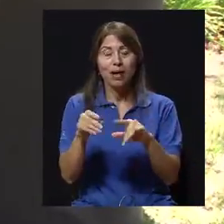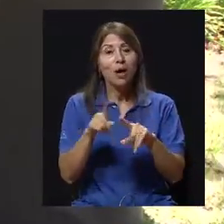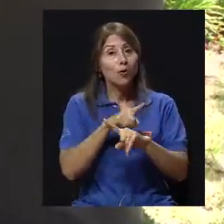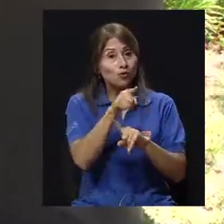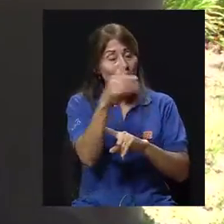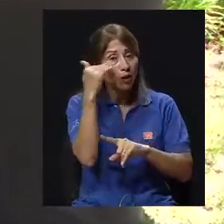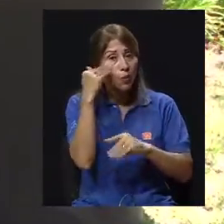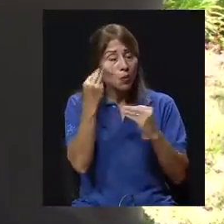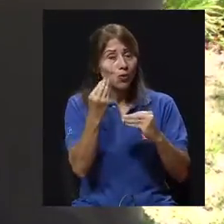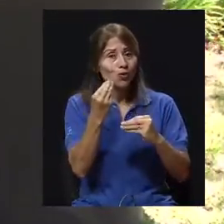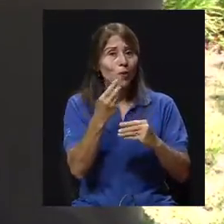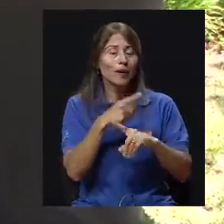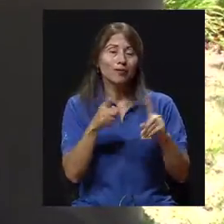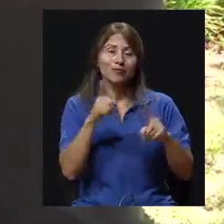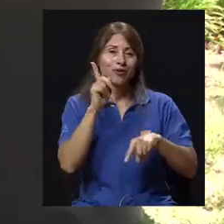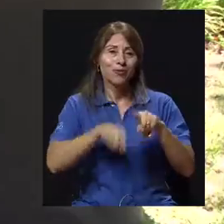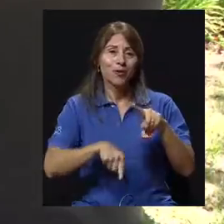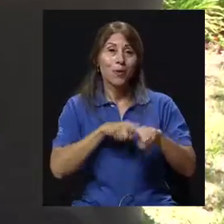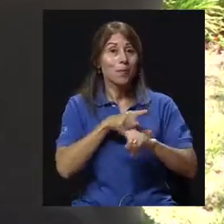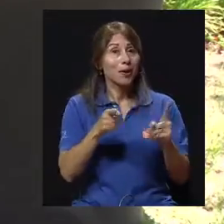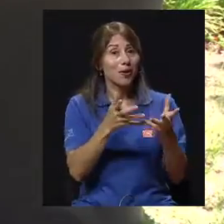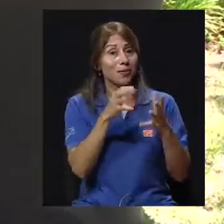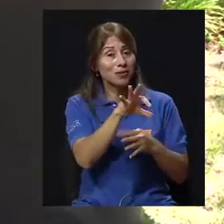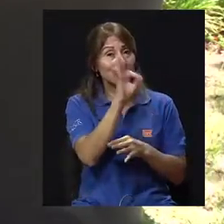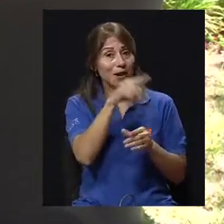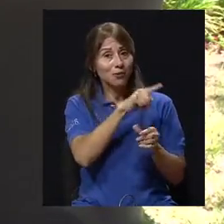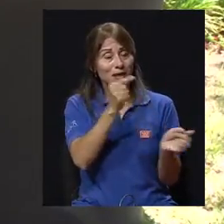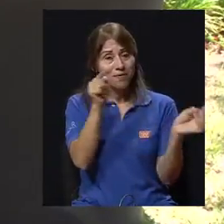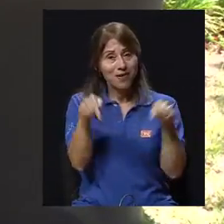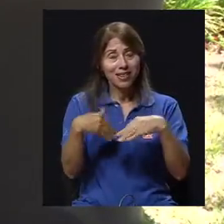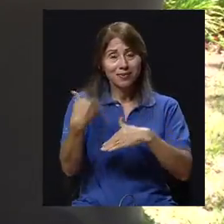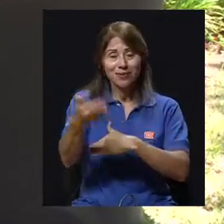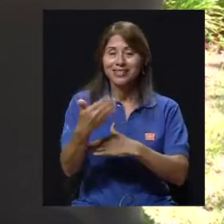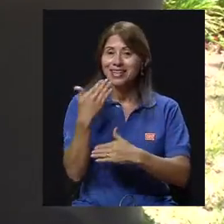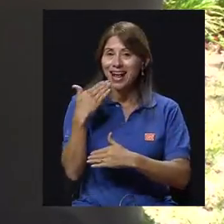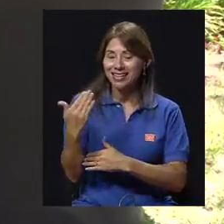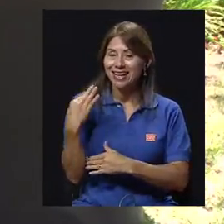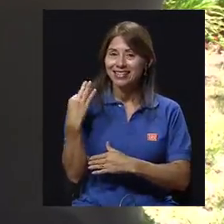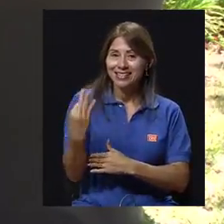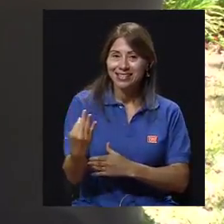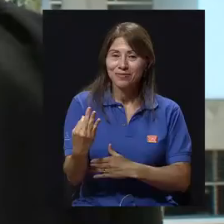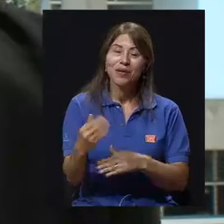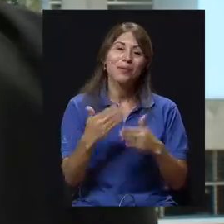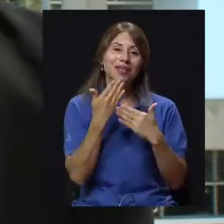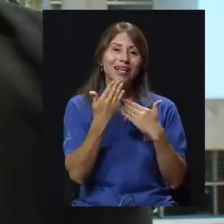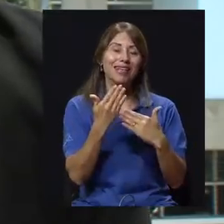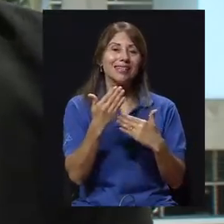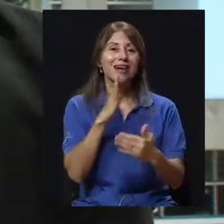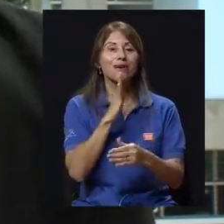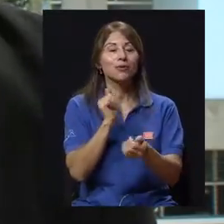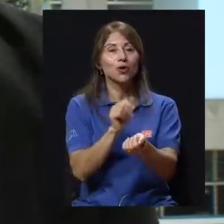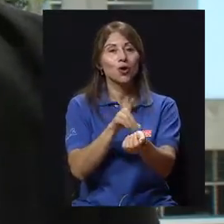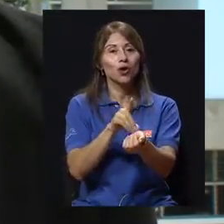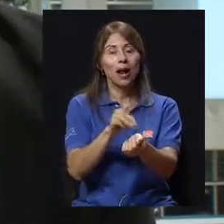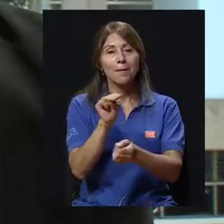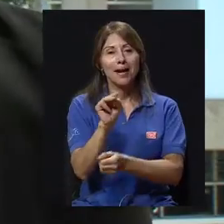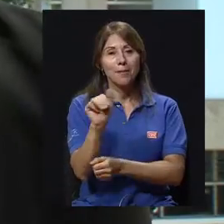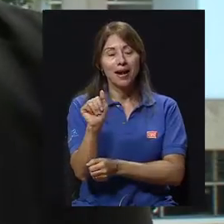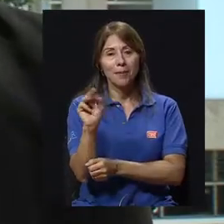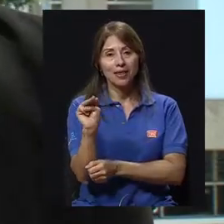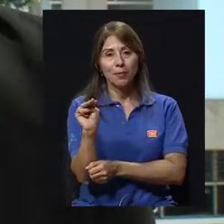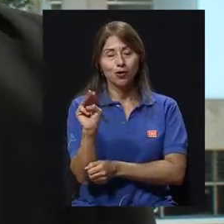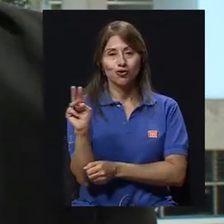invitación para que nos siga acompañando en vivir mejor. Muchas gracias. Muchas gracias por la invitación. Muchas gracias. Conversamos con la doctora María Amalia